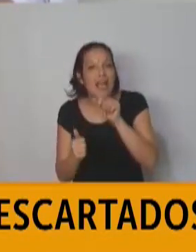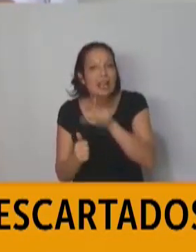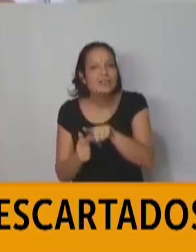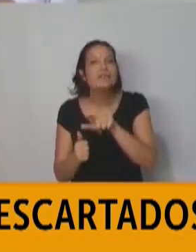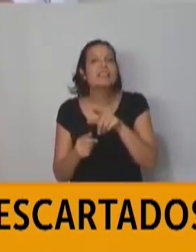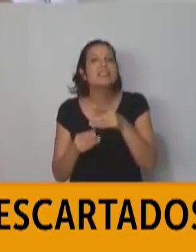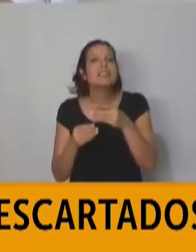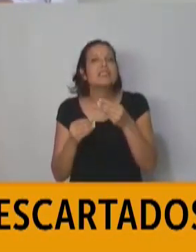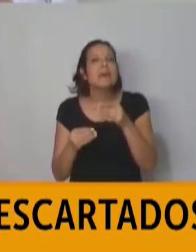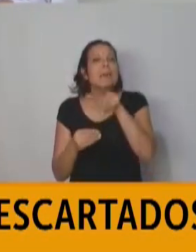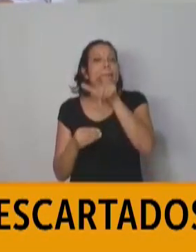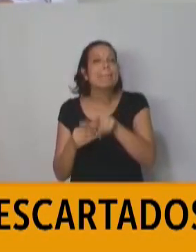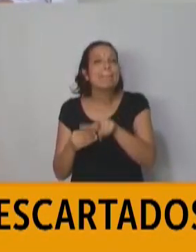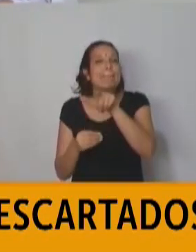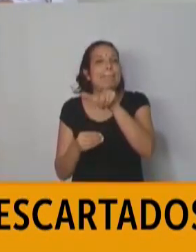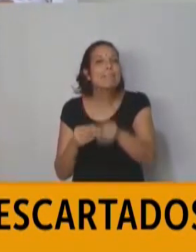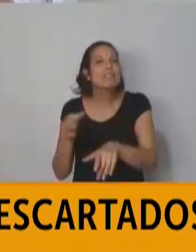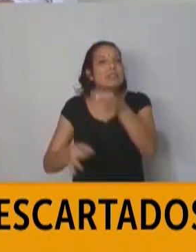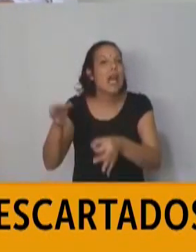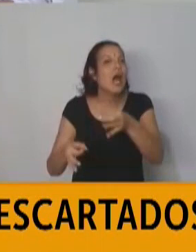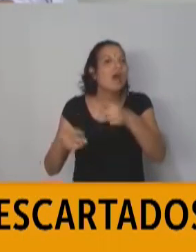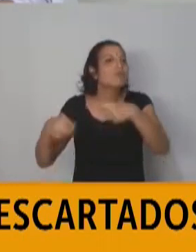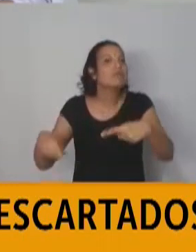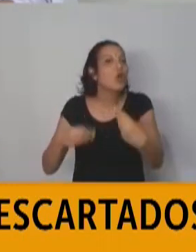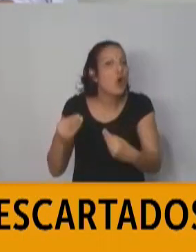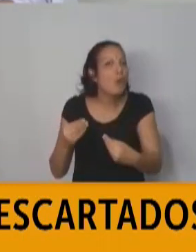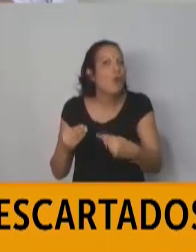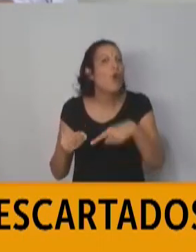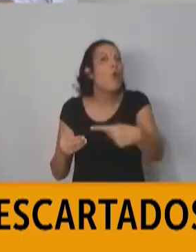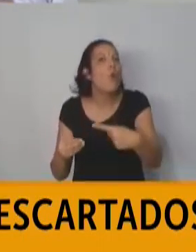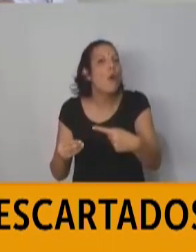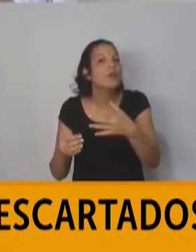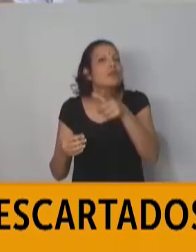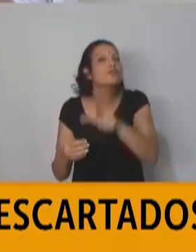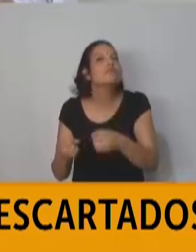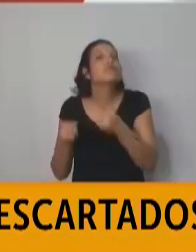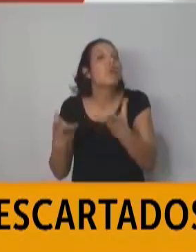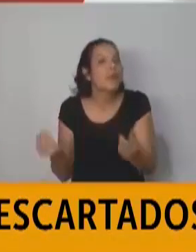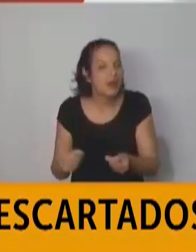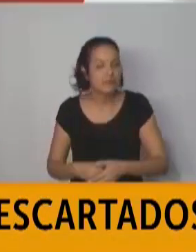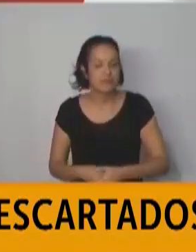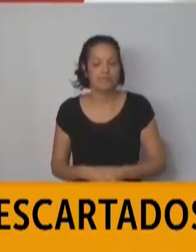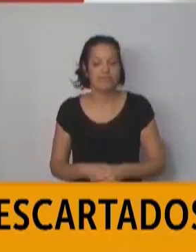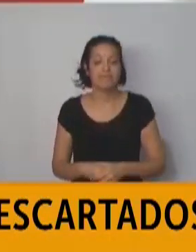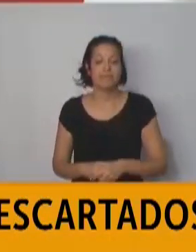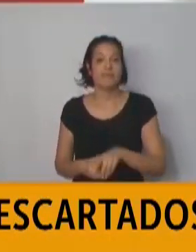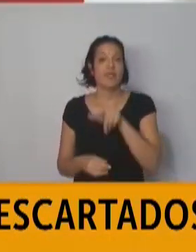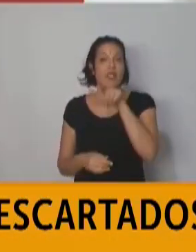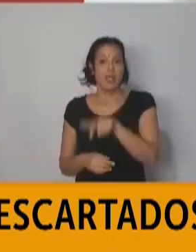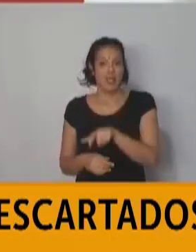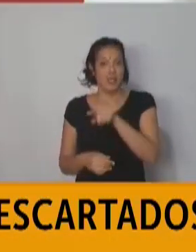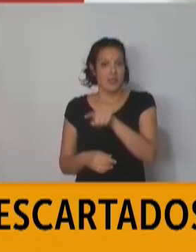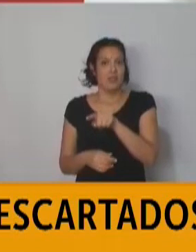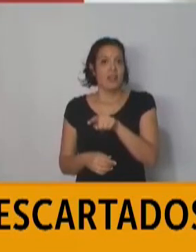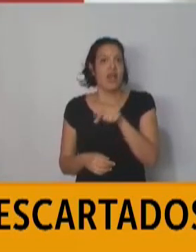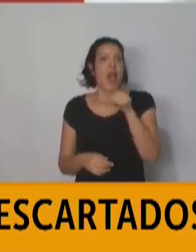él, la paciente? ¿Cuándo estará el resultado del test? La paciente en este momento está